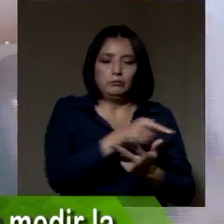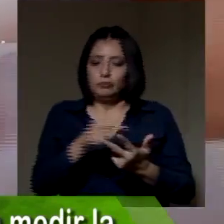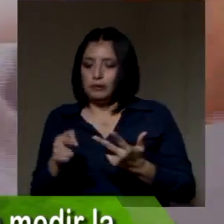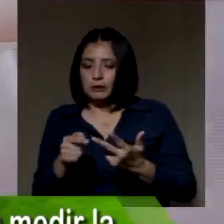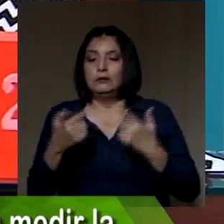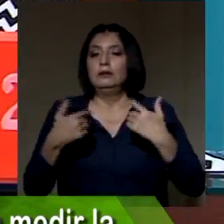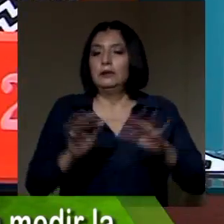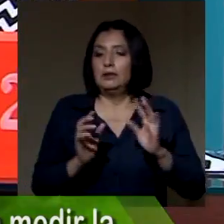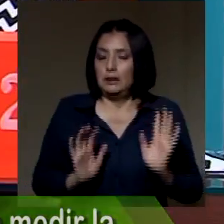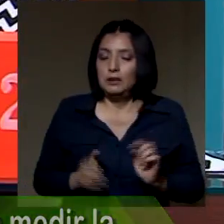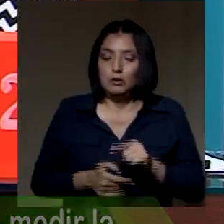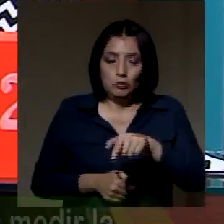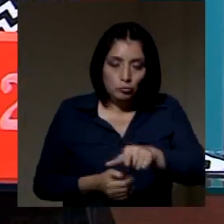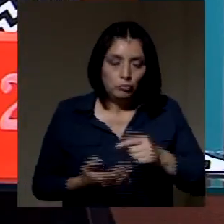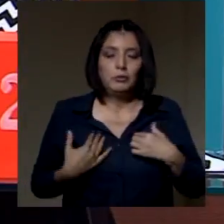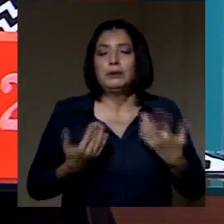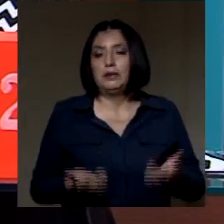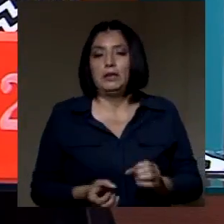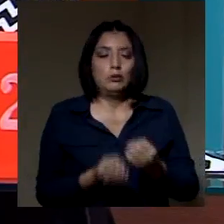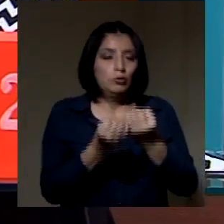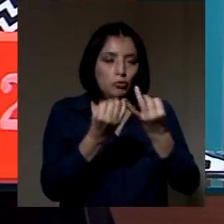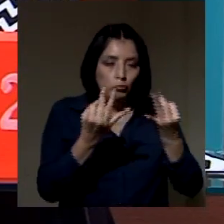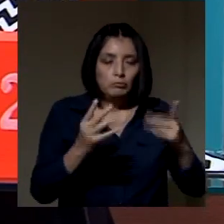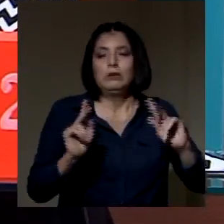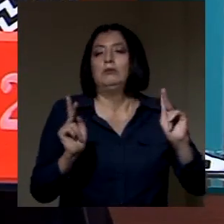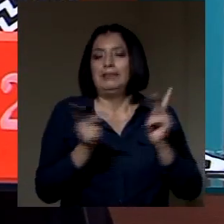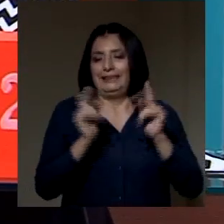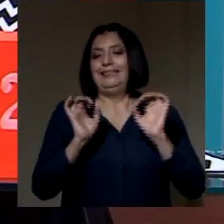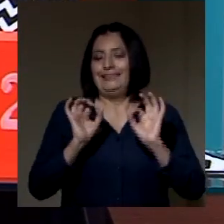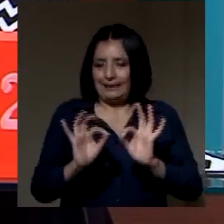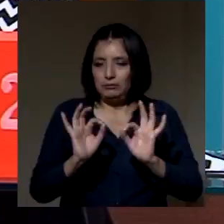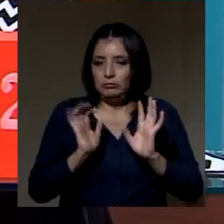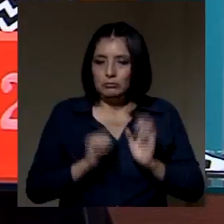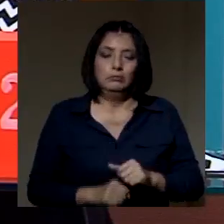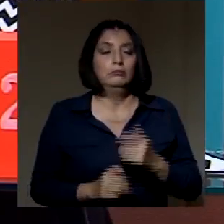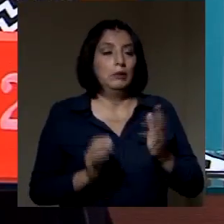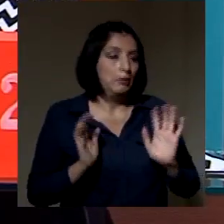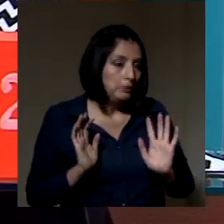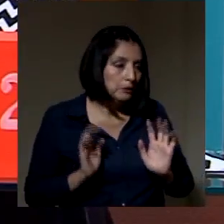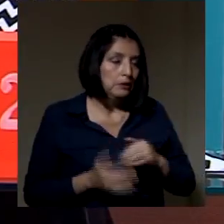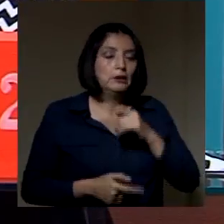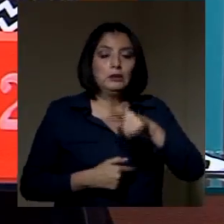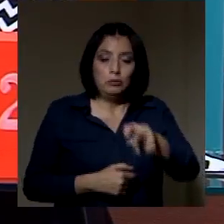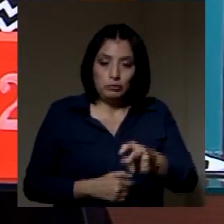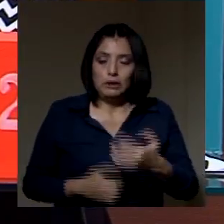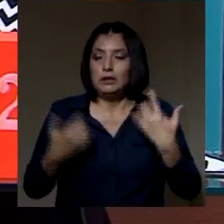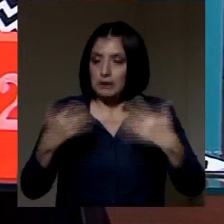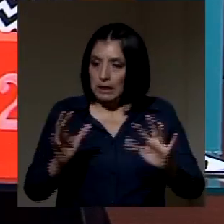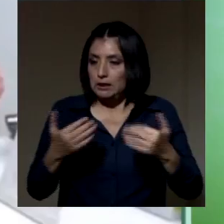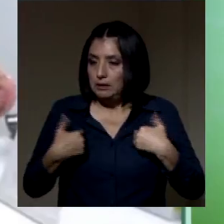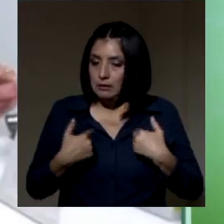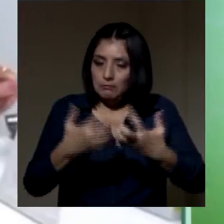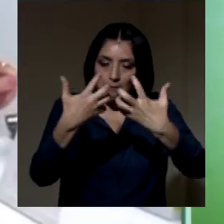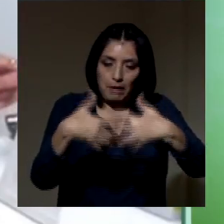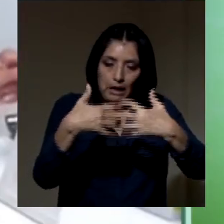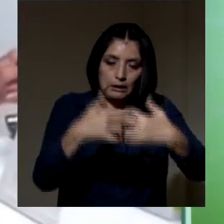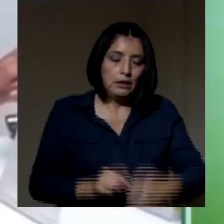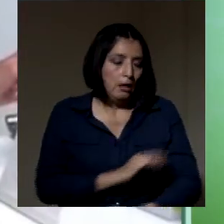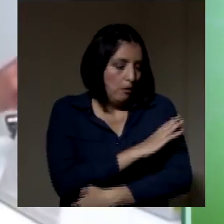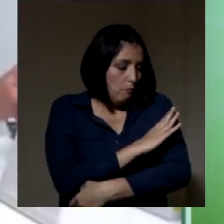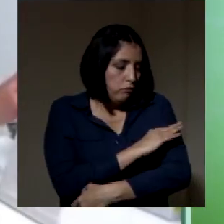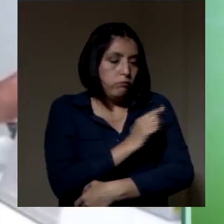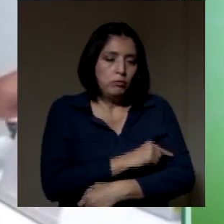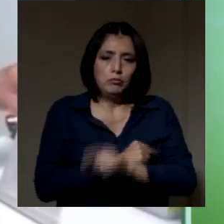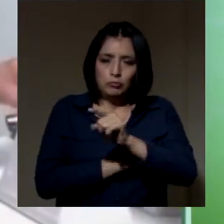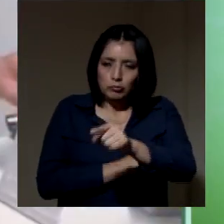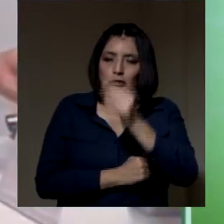le tomó. Y va a tener usted un valor más exacto. A pesar de que usted tiene el equipo, que usted